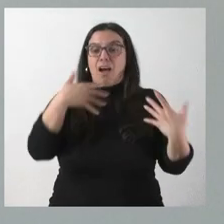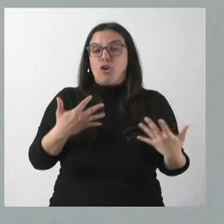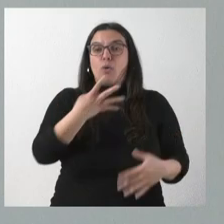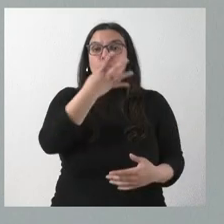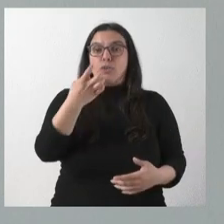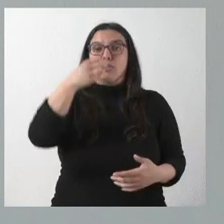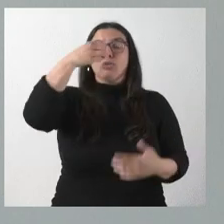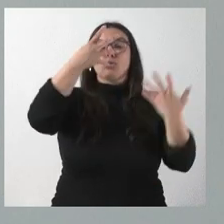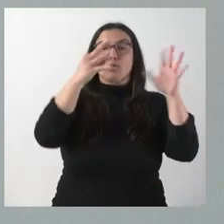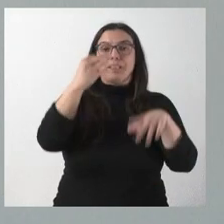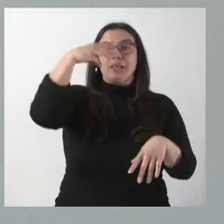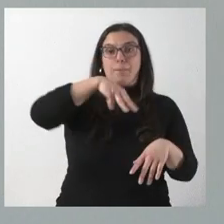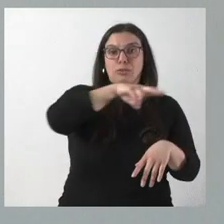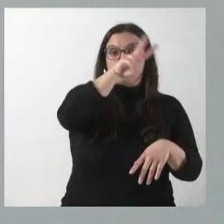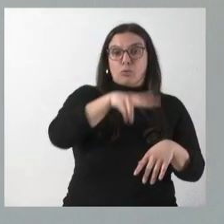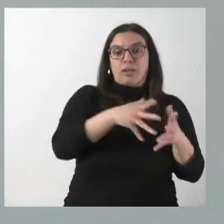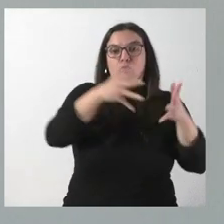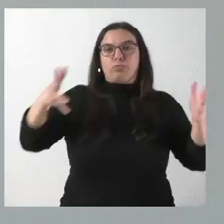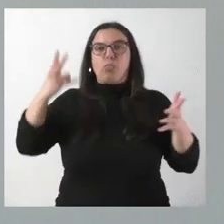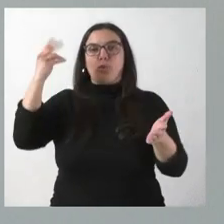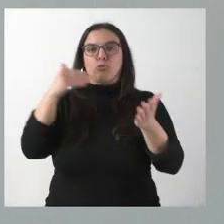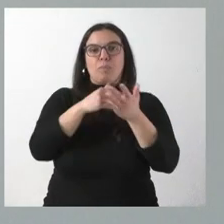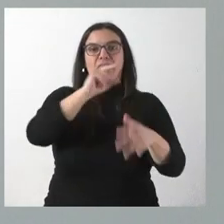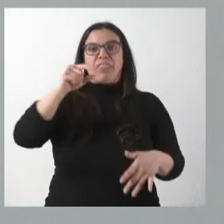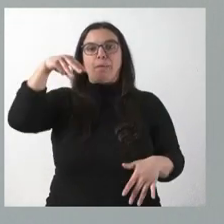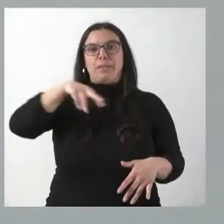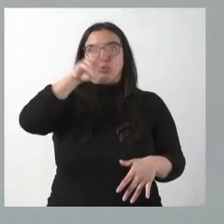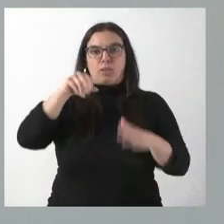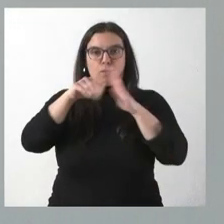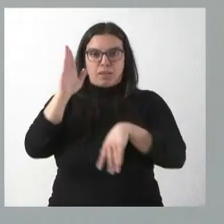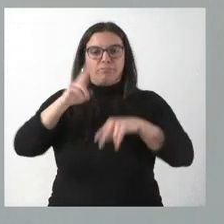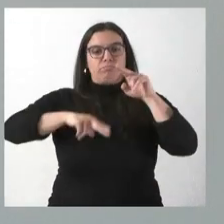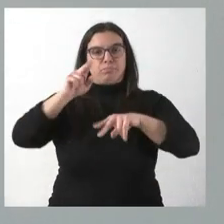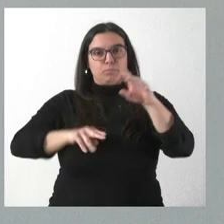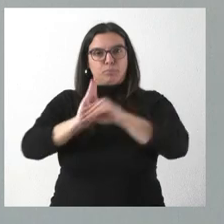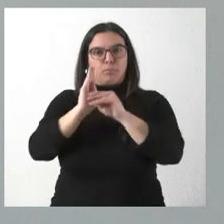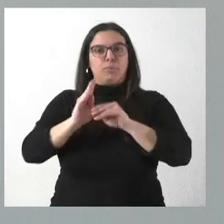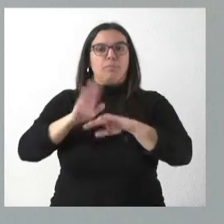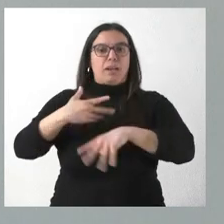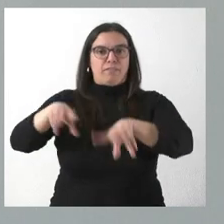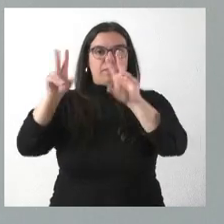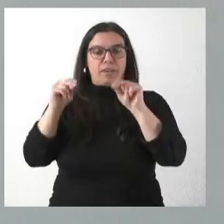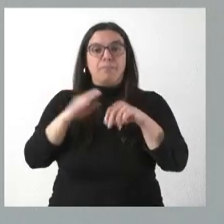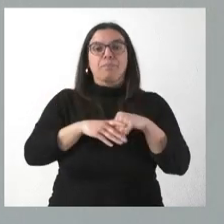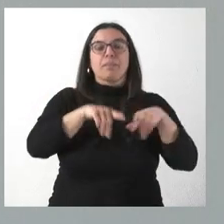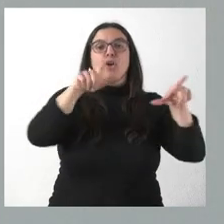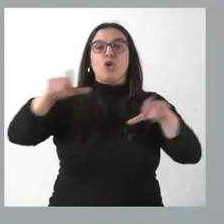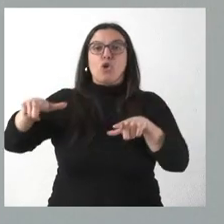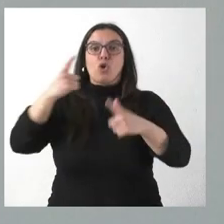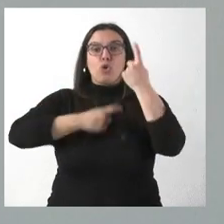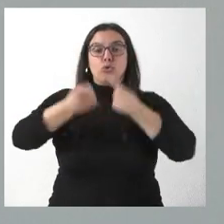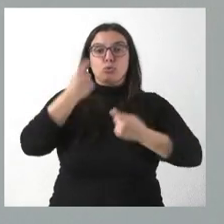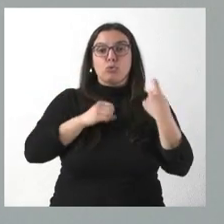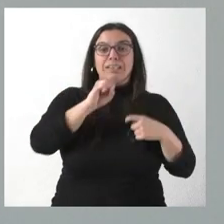490 metros a más de 2.100 metros cuadrados. Se verá incrementado el número de consultas, que pasará de 13 a